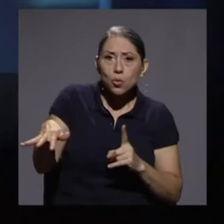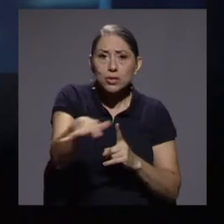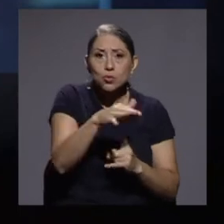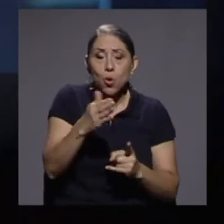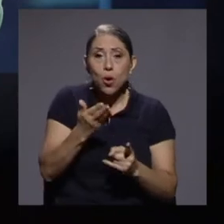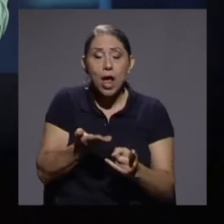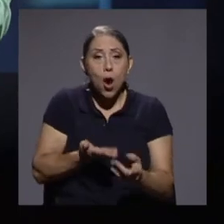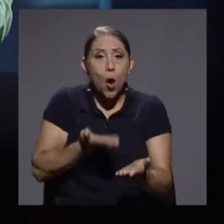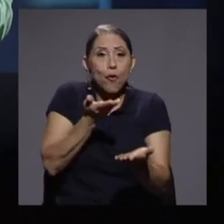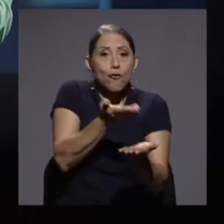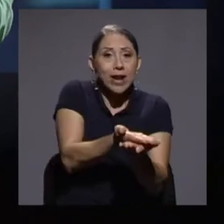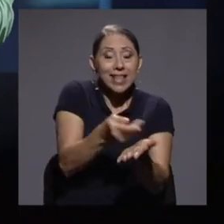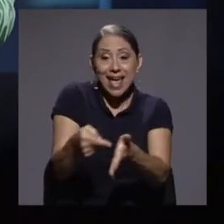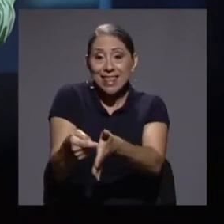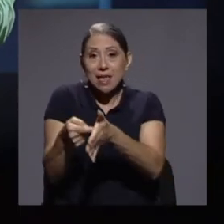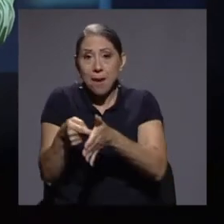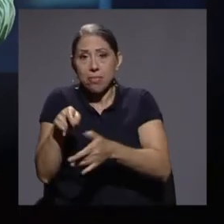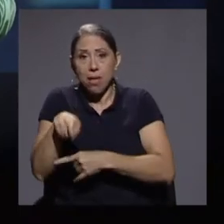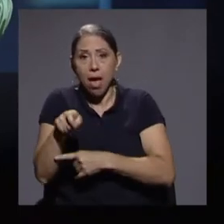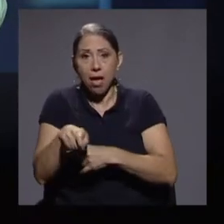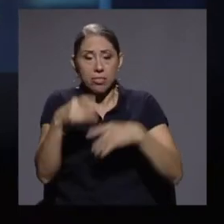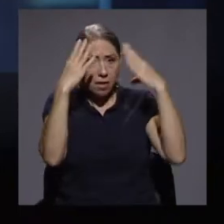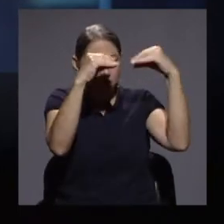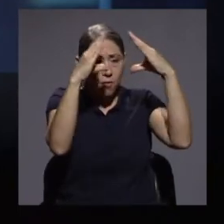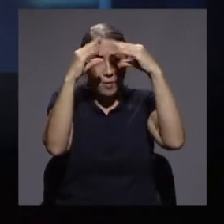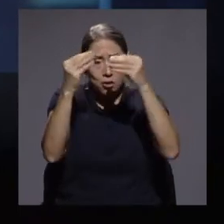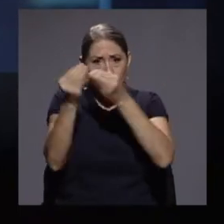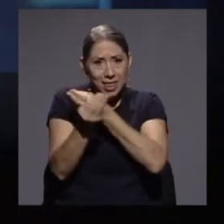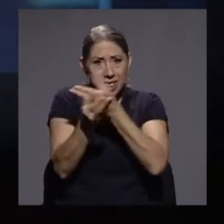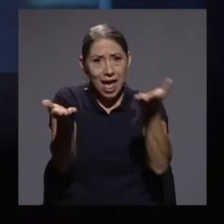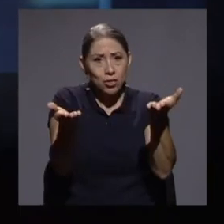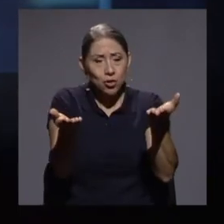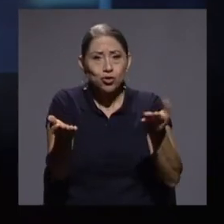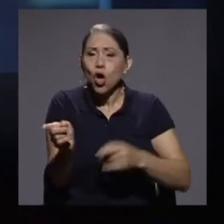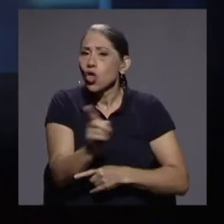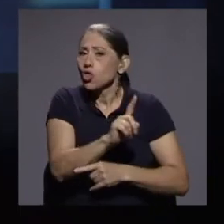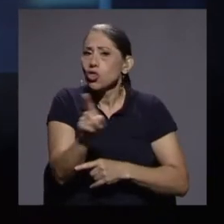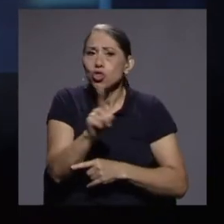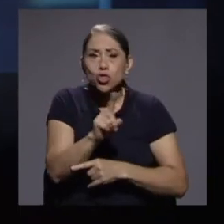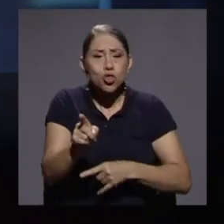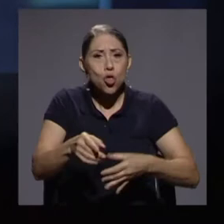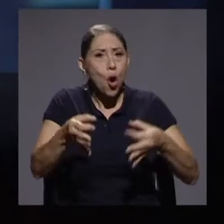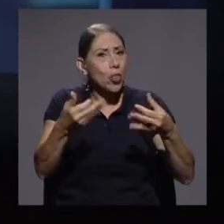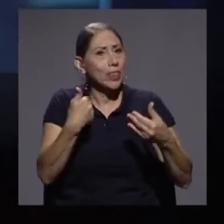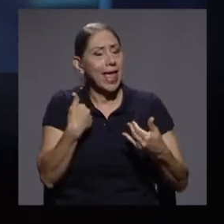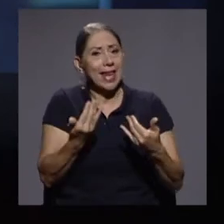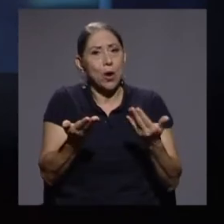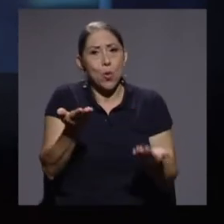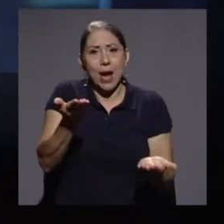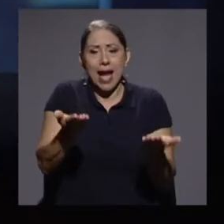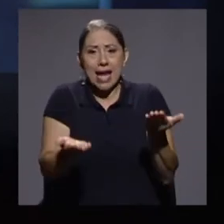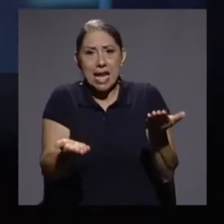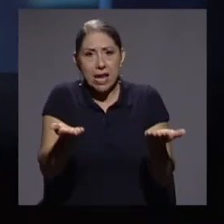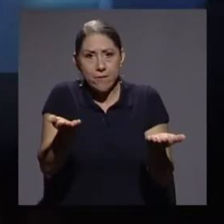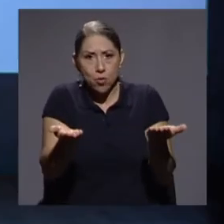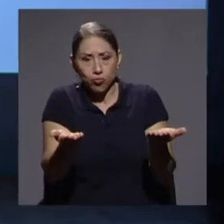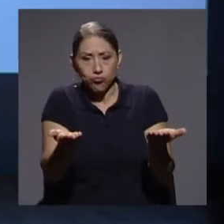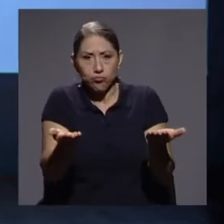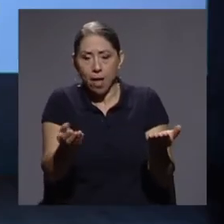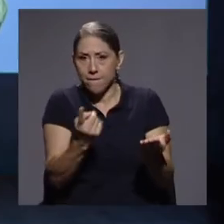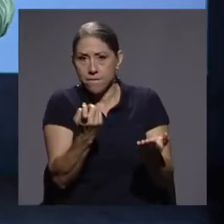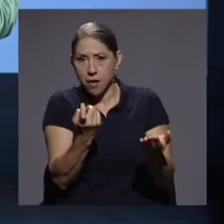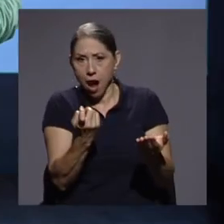oferta y la demanda de información y de datos no ha sido o no ha llegado a su punto de equilibrio. Por ende, quisiera que